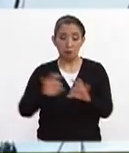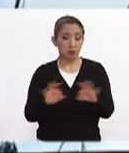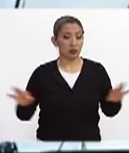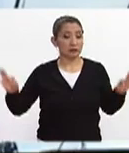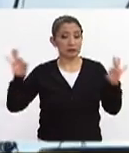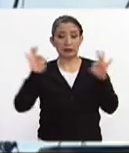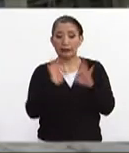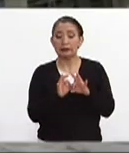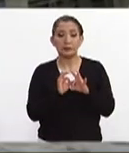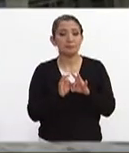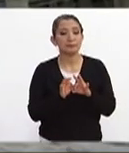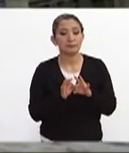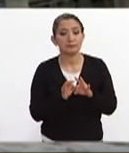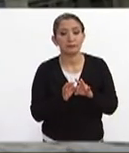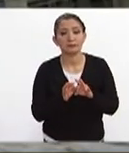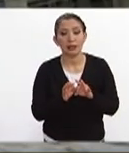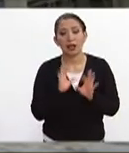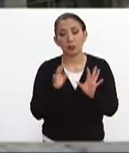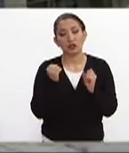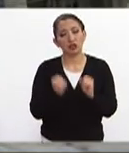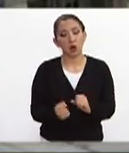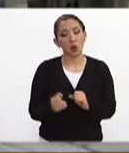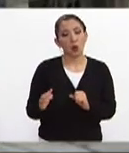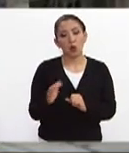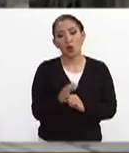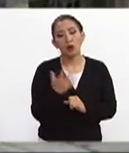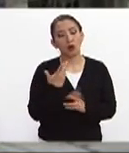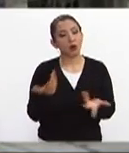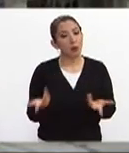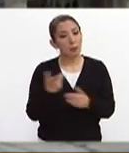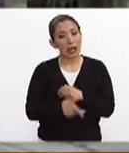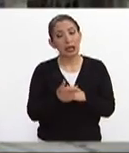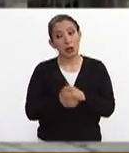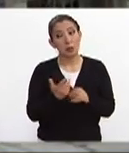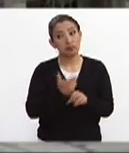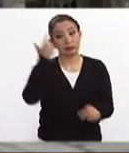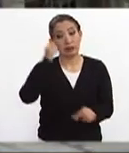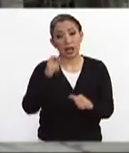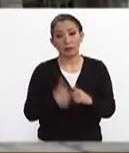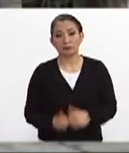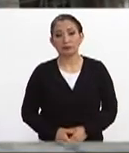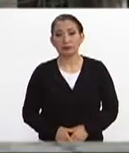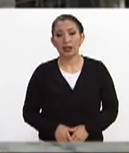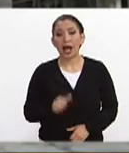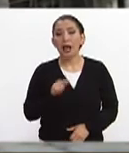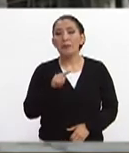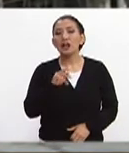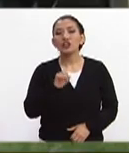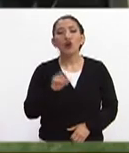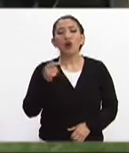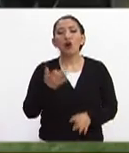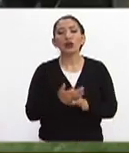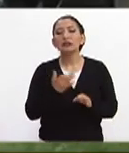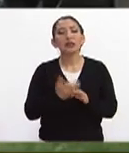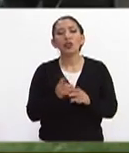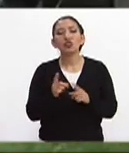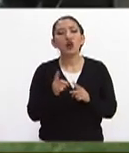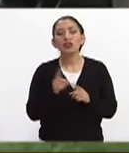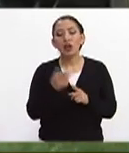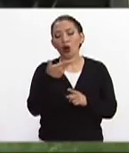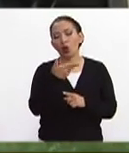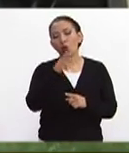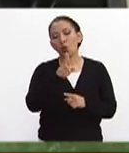importante tener la certeza de que no puede haber riesgo mayor. Alberto Capella, ¿dónde se encuentra exactamente